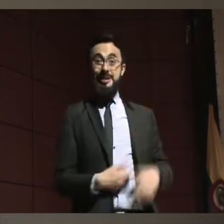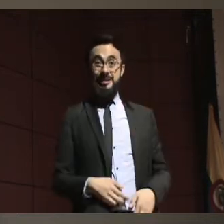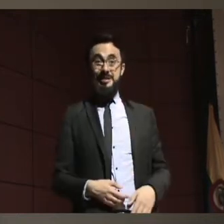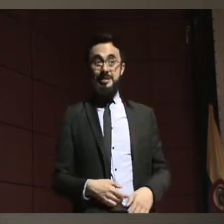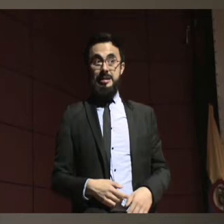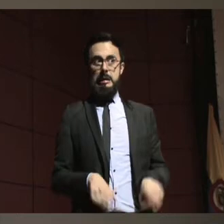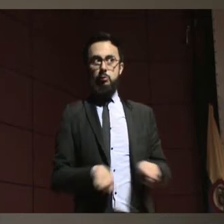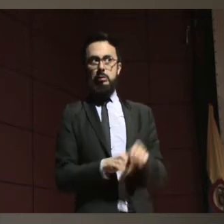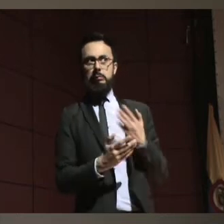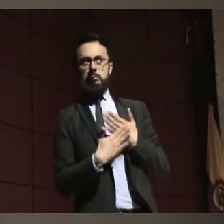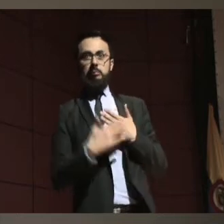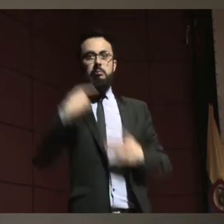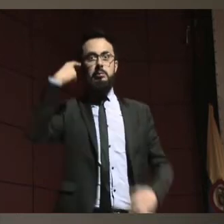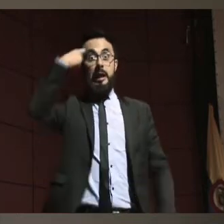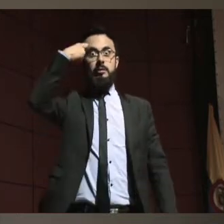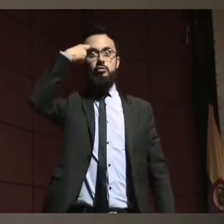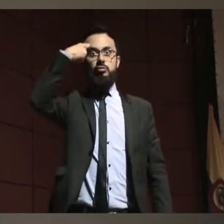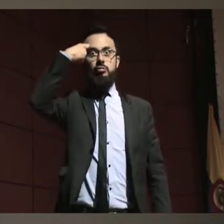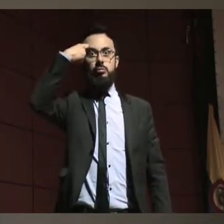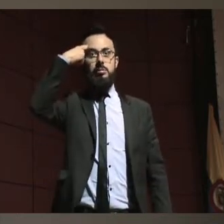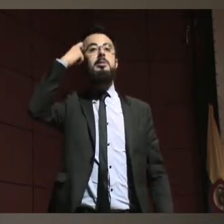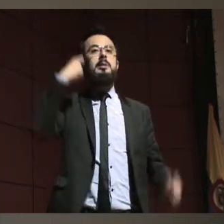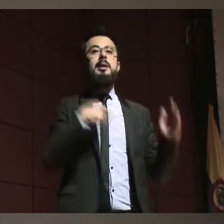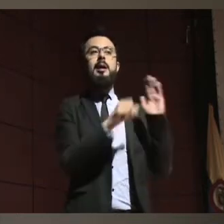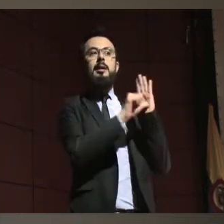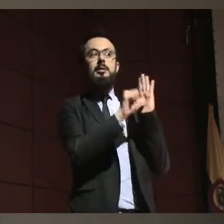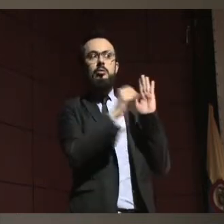es un reto de nación, es un reto de país.